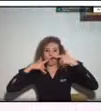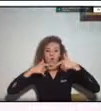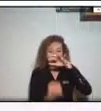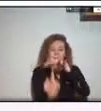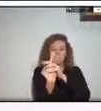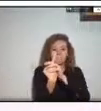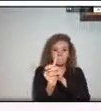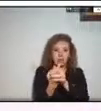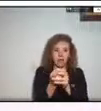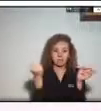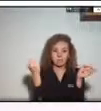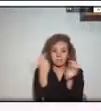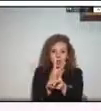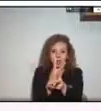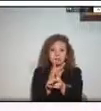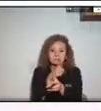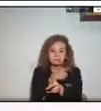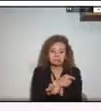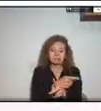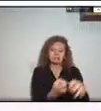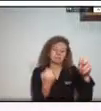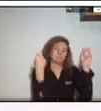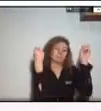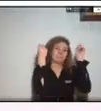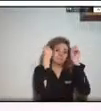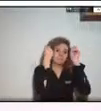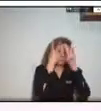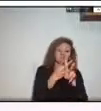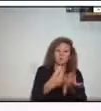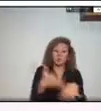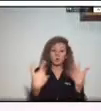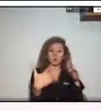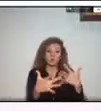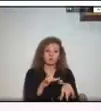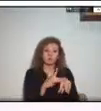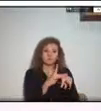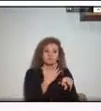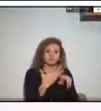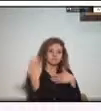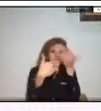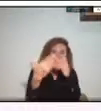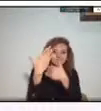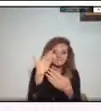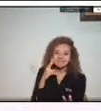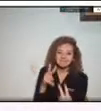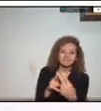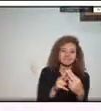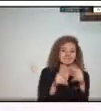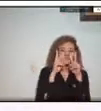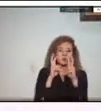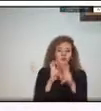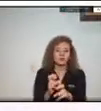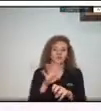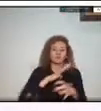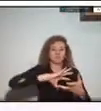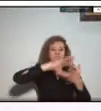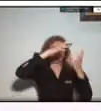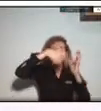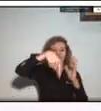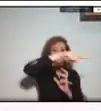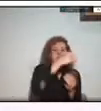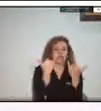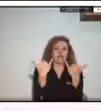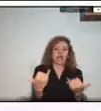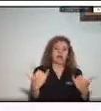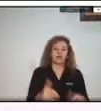e investigar aún más la sismicidad histórica y el comportamiento geodinámico actual el uso de drones para estudios de